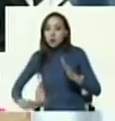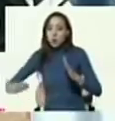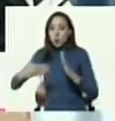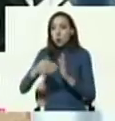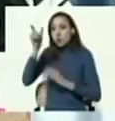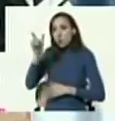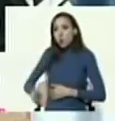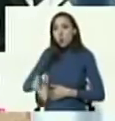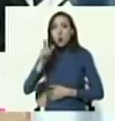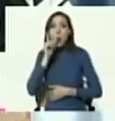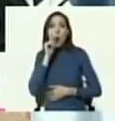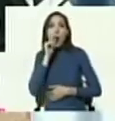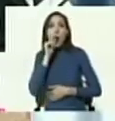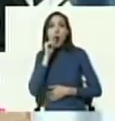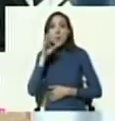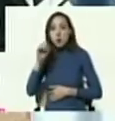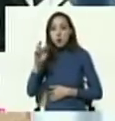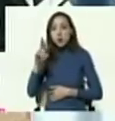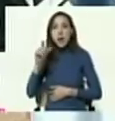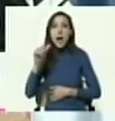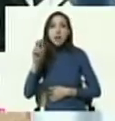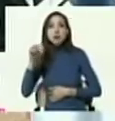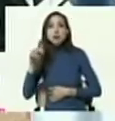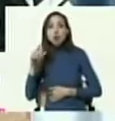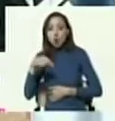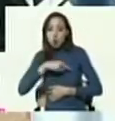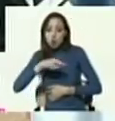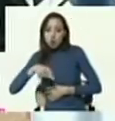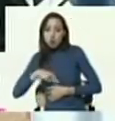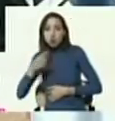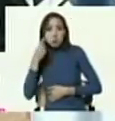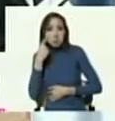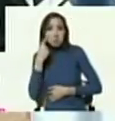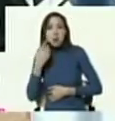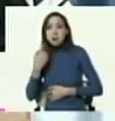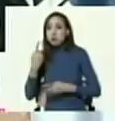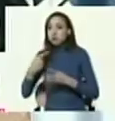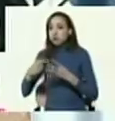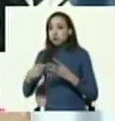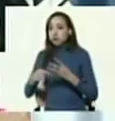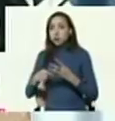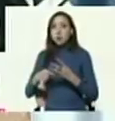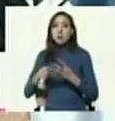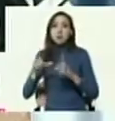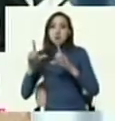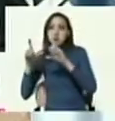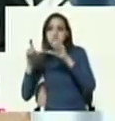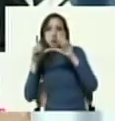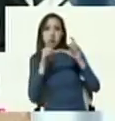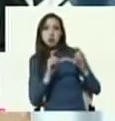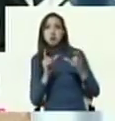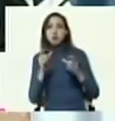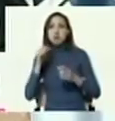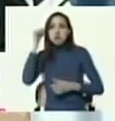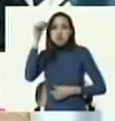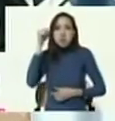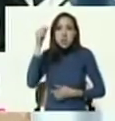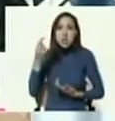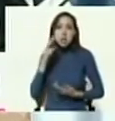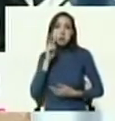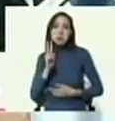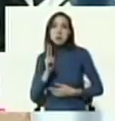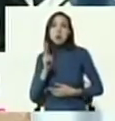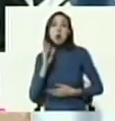En tal sentido, nosotros ubicamos, señalamos por varias pesquisas, videos, fotos, inclusive también